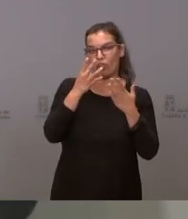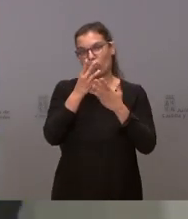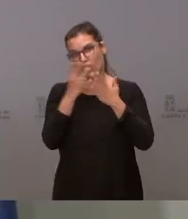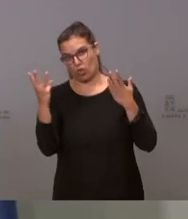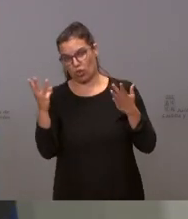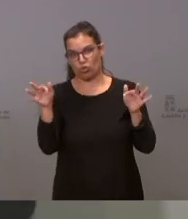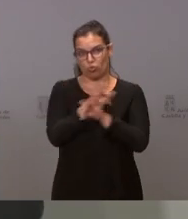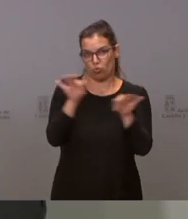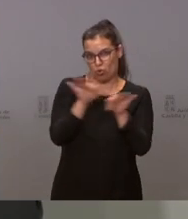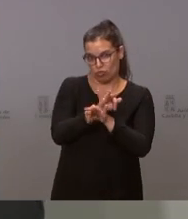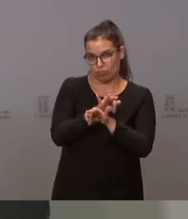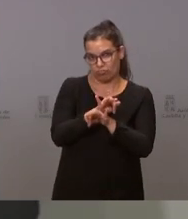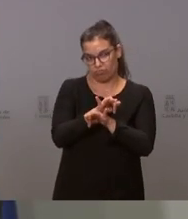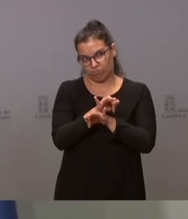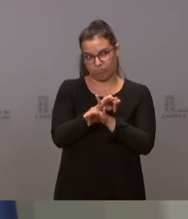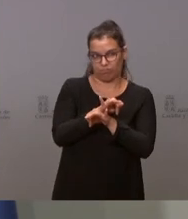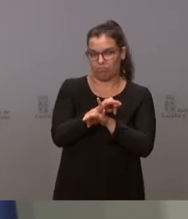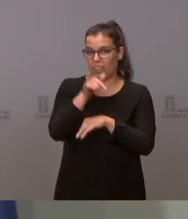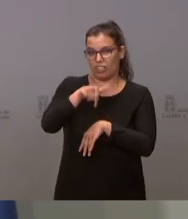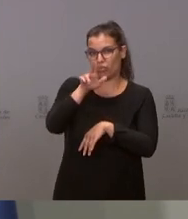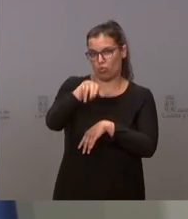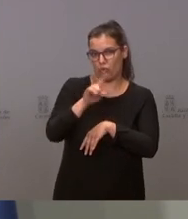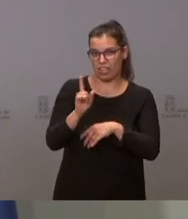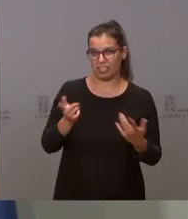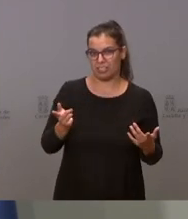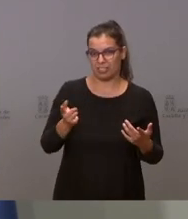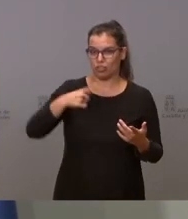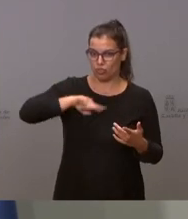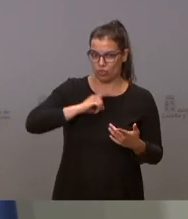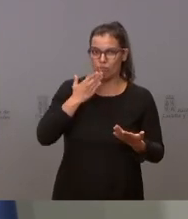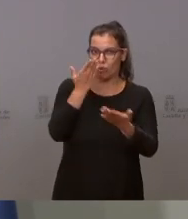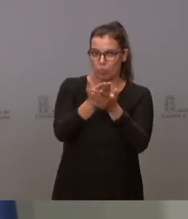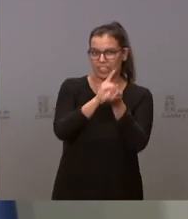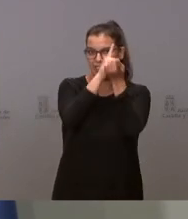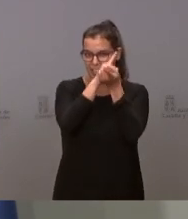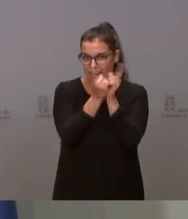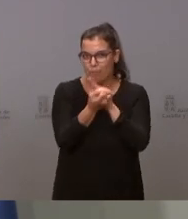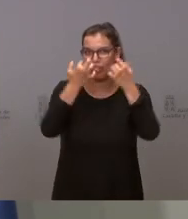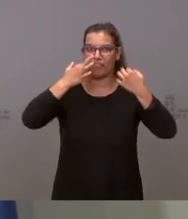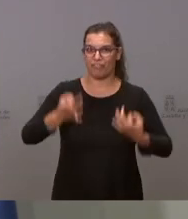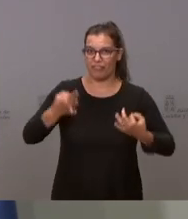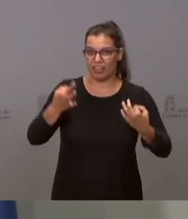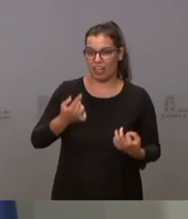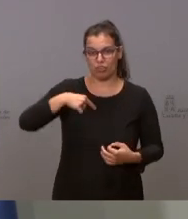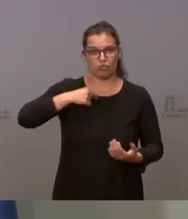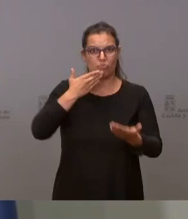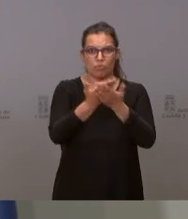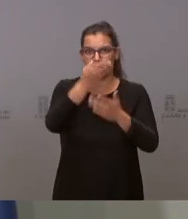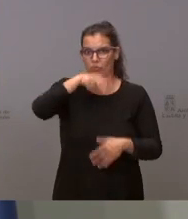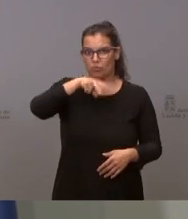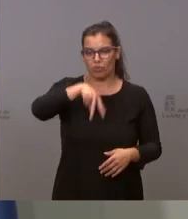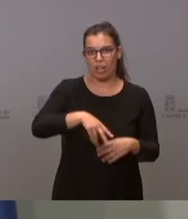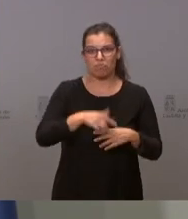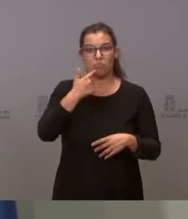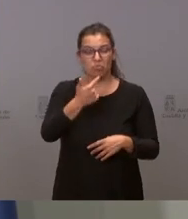cesantes... Esto no es el cambio. Nosotros no es esto lo que proponíamos. Nosotros no proponíamos, no hemos propuesto nunca esto. Nunca me